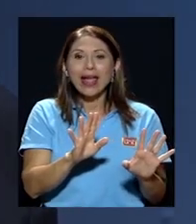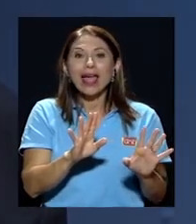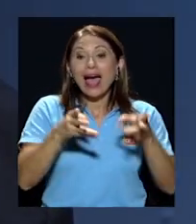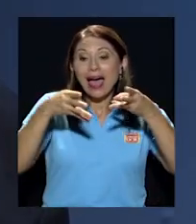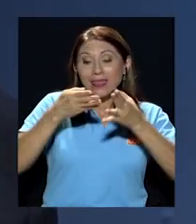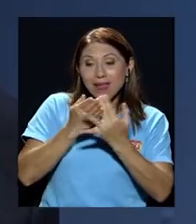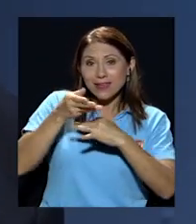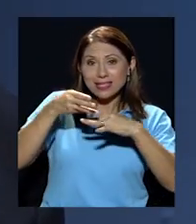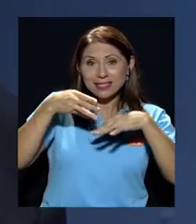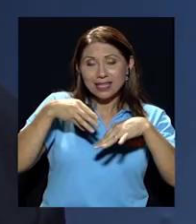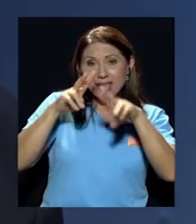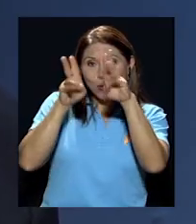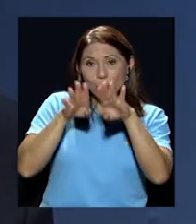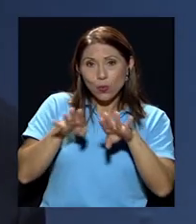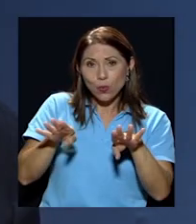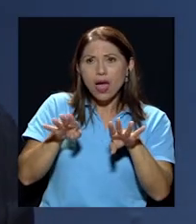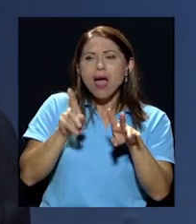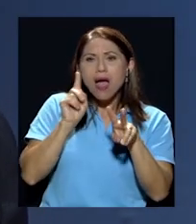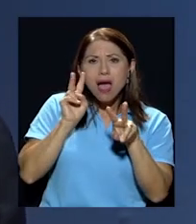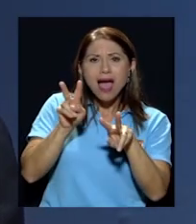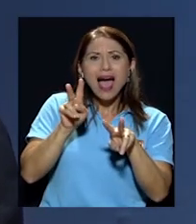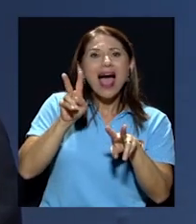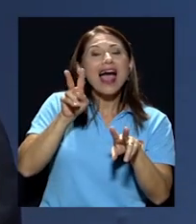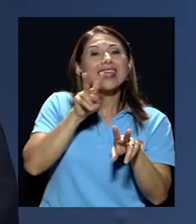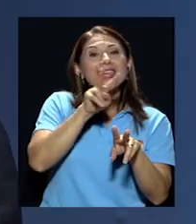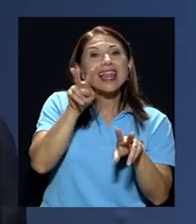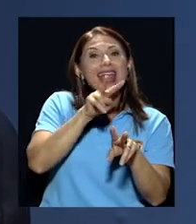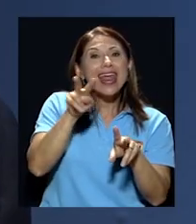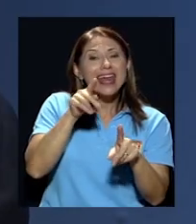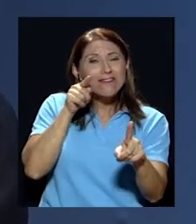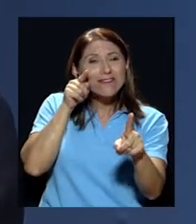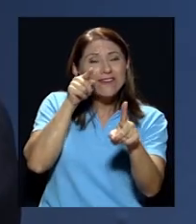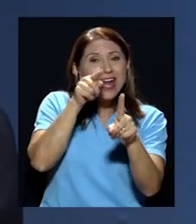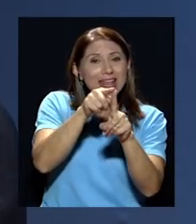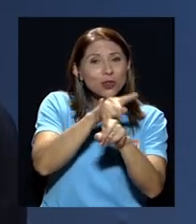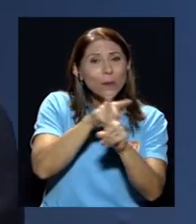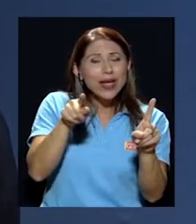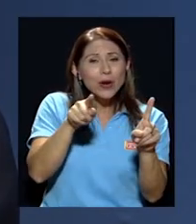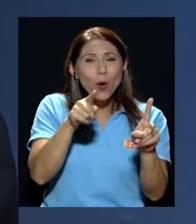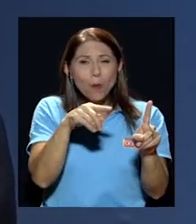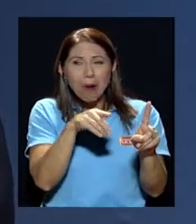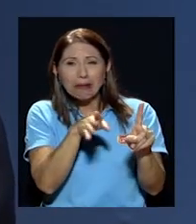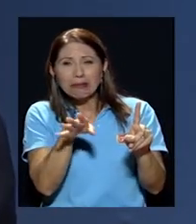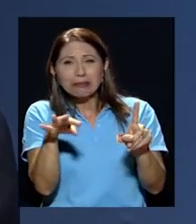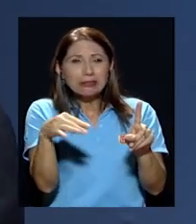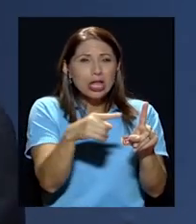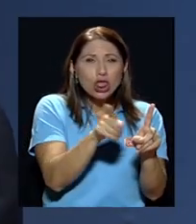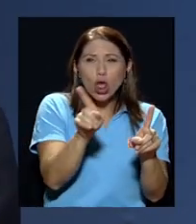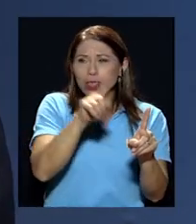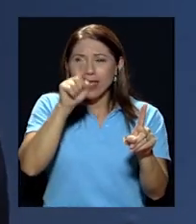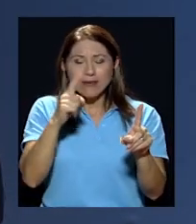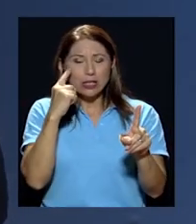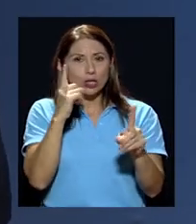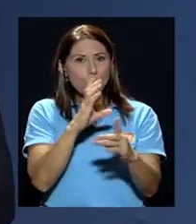digitales y esto hay que leer recto no en líneas torcidas sino en verdaderas curvas de nivel ¿verdad?